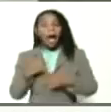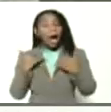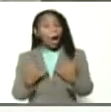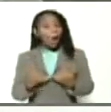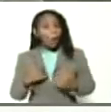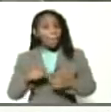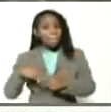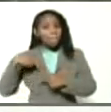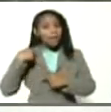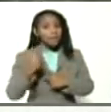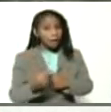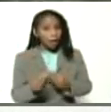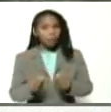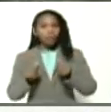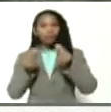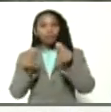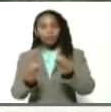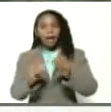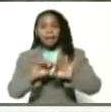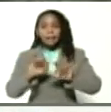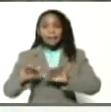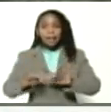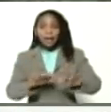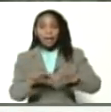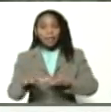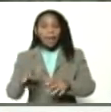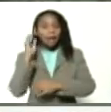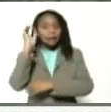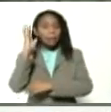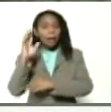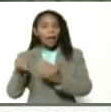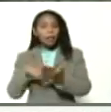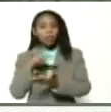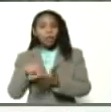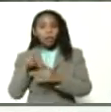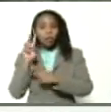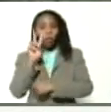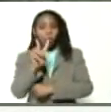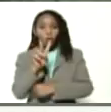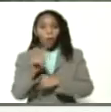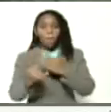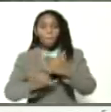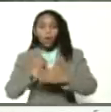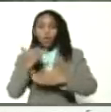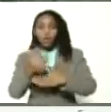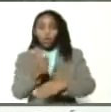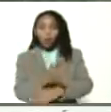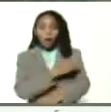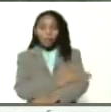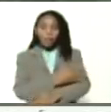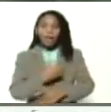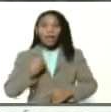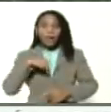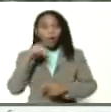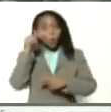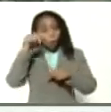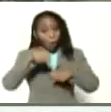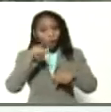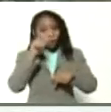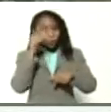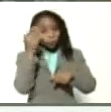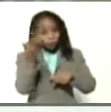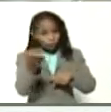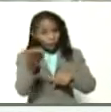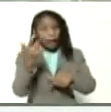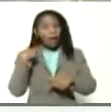mañana, entregaremos a la Secretaría de la Asamblea Nacional estos dos anteproyectos que usted hoy acaba de aprobarnos para seguir